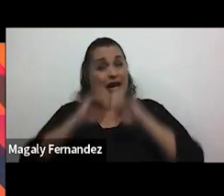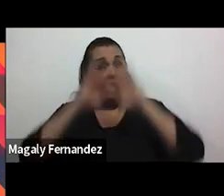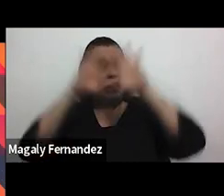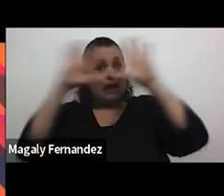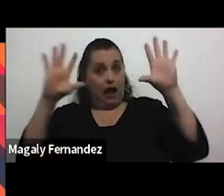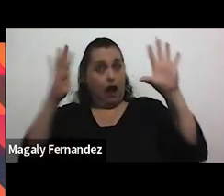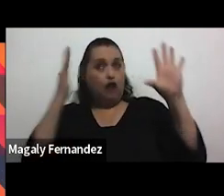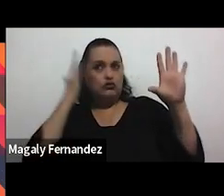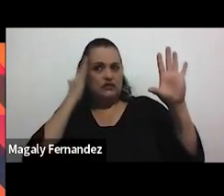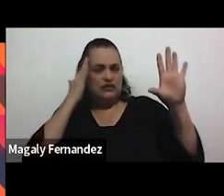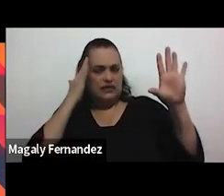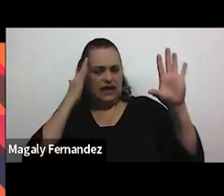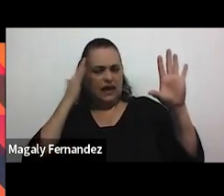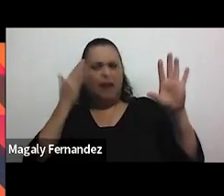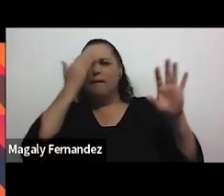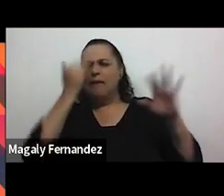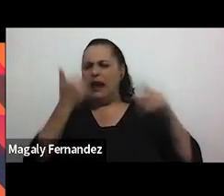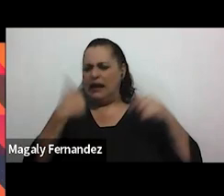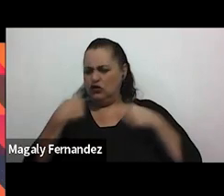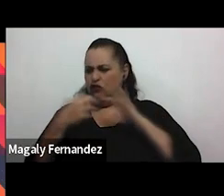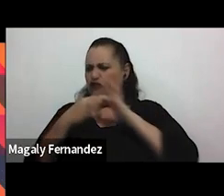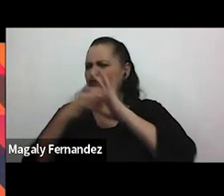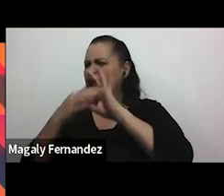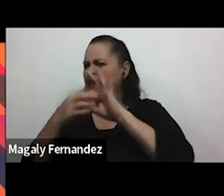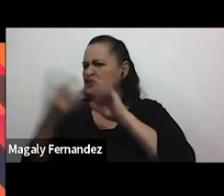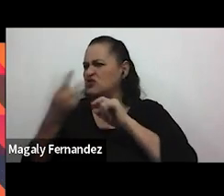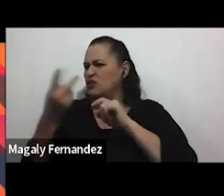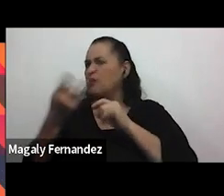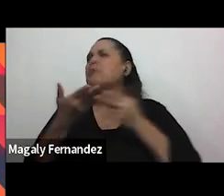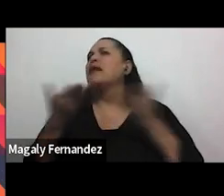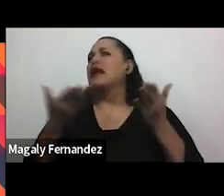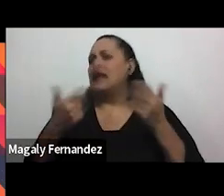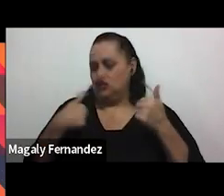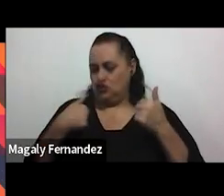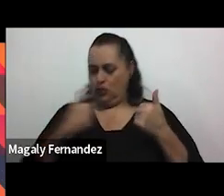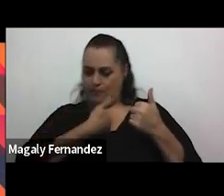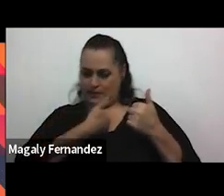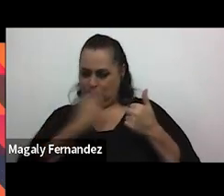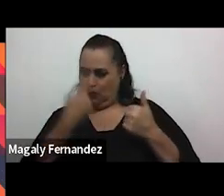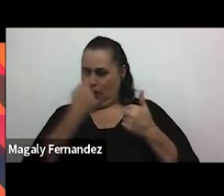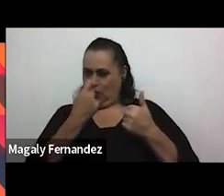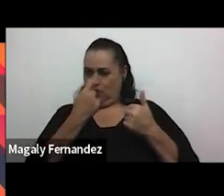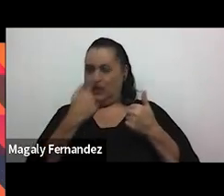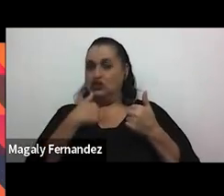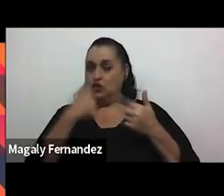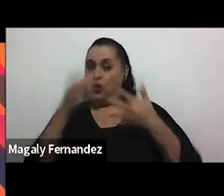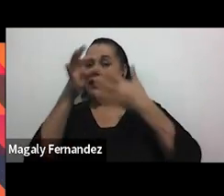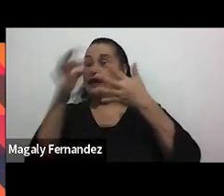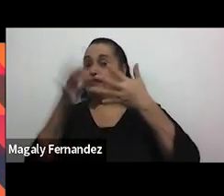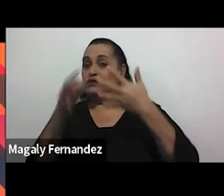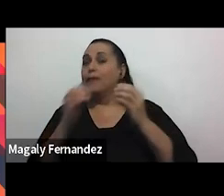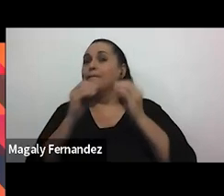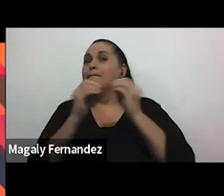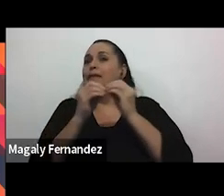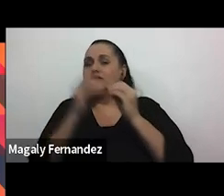claro en cuanto al para qué estoy en una relación de pareja eso me va a hacer elegir desde una forma mucho más consciente